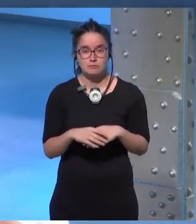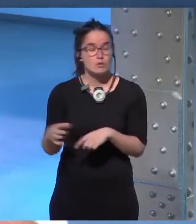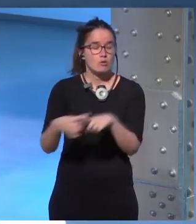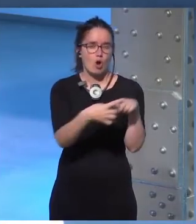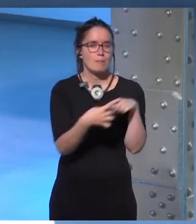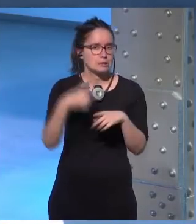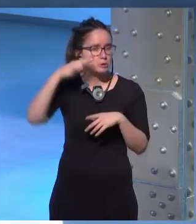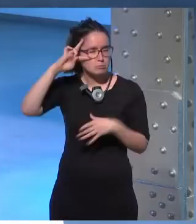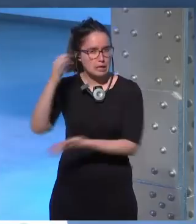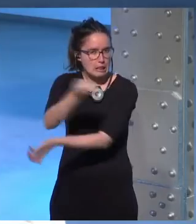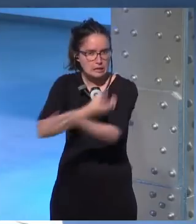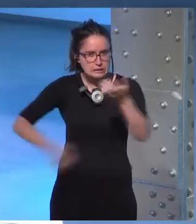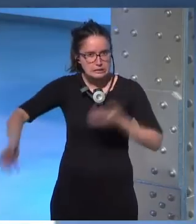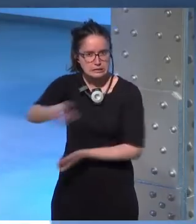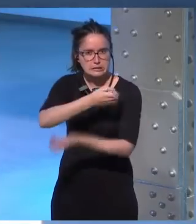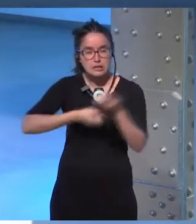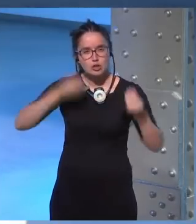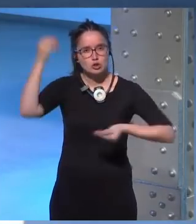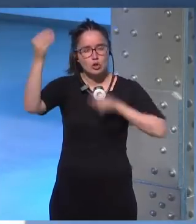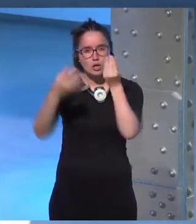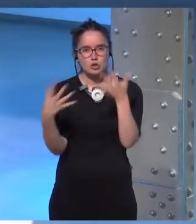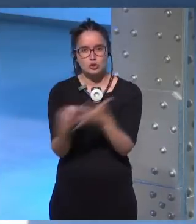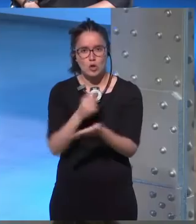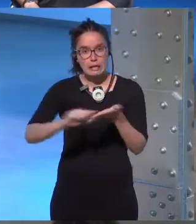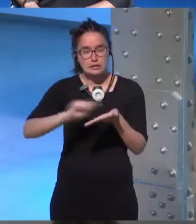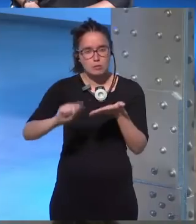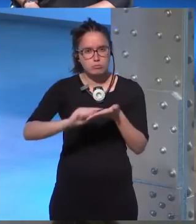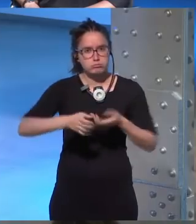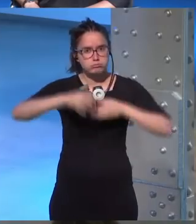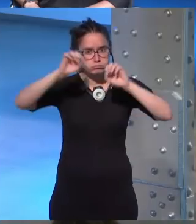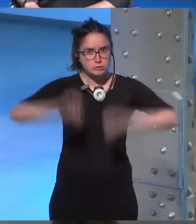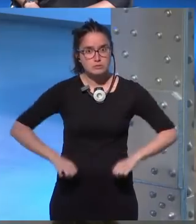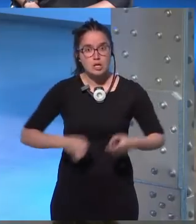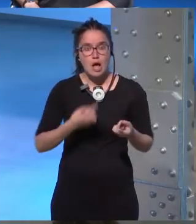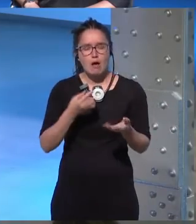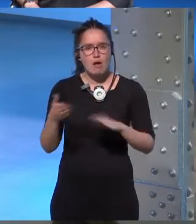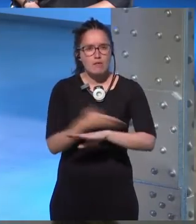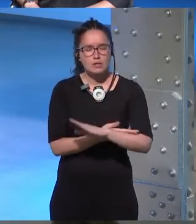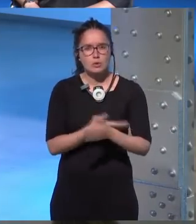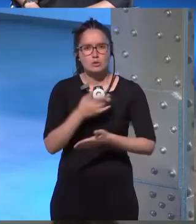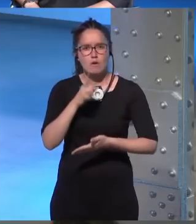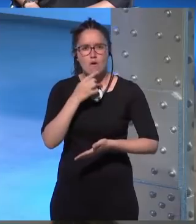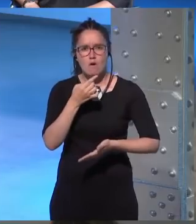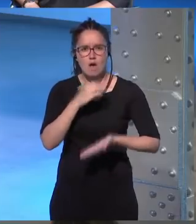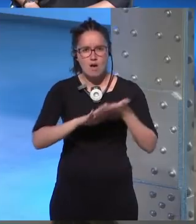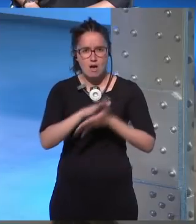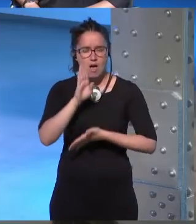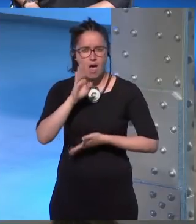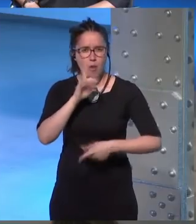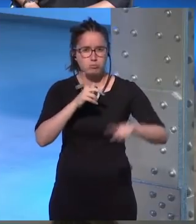compartimos experiencias yo creo en todo lo que escribo antes cuando mencionamos la publicidad